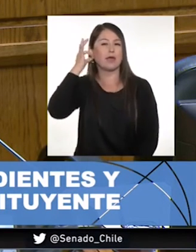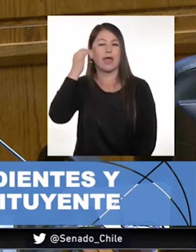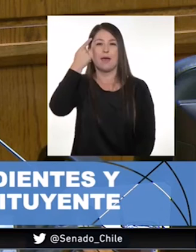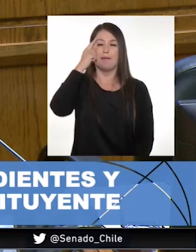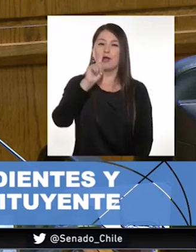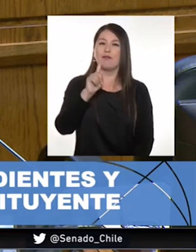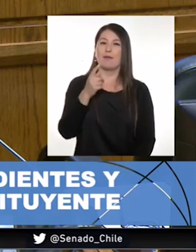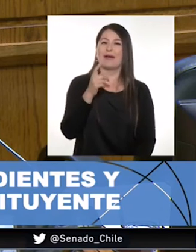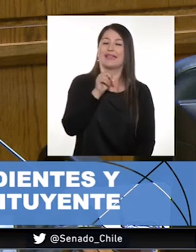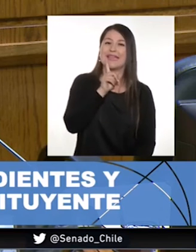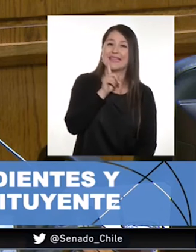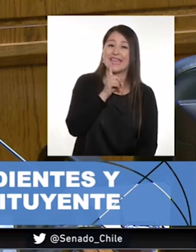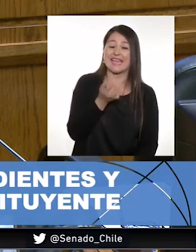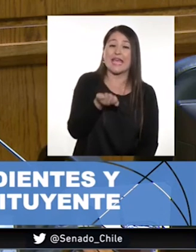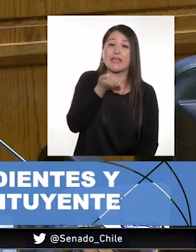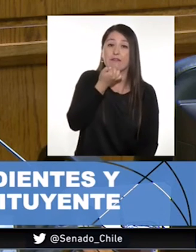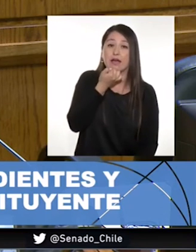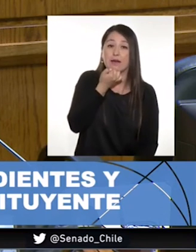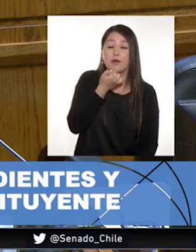en los integrantes de los congresos.